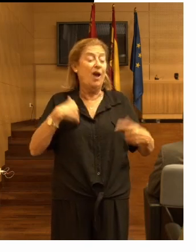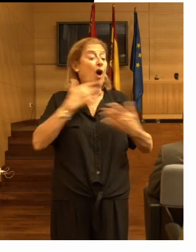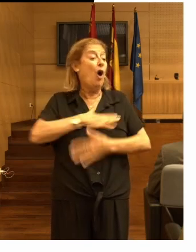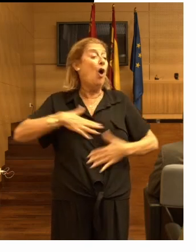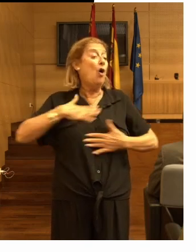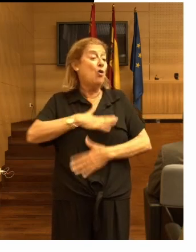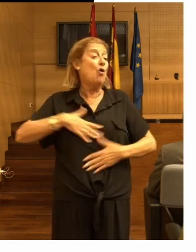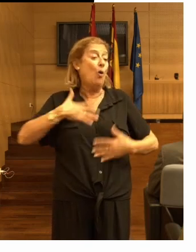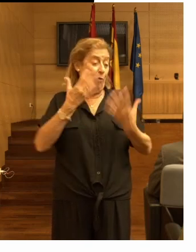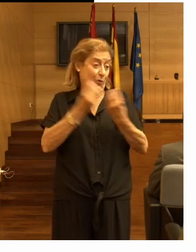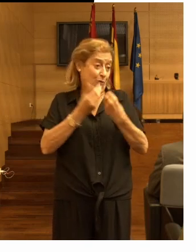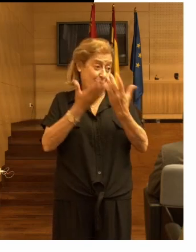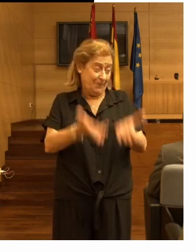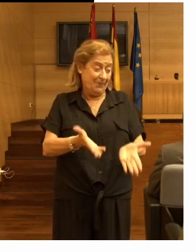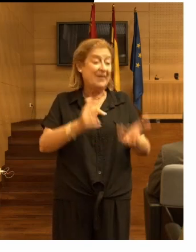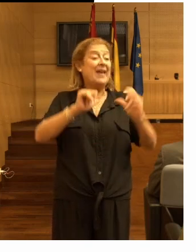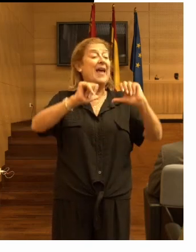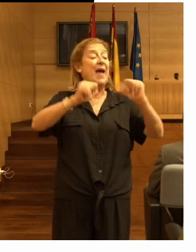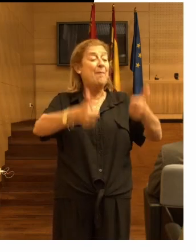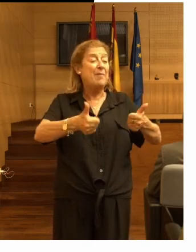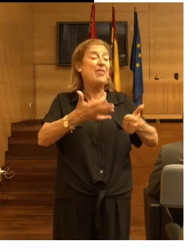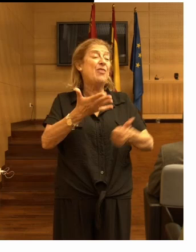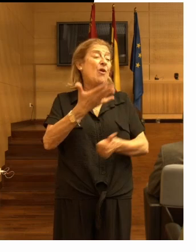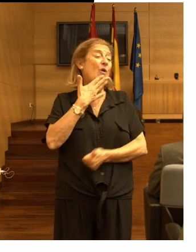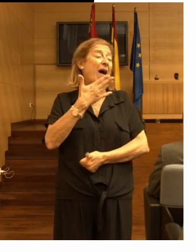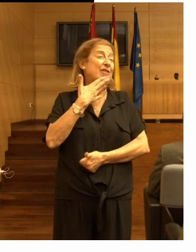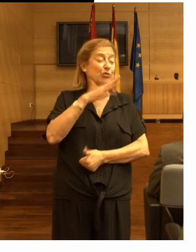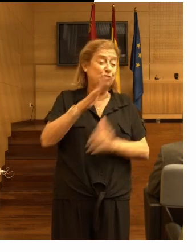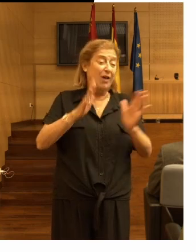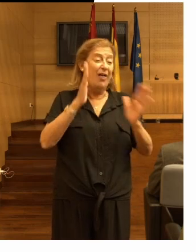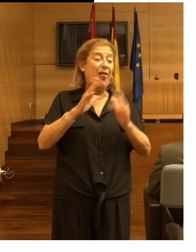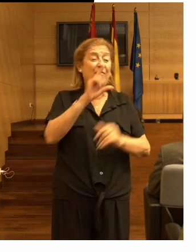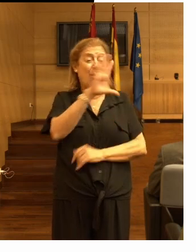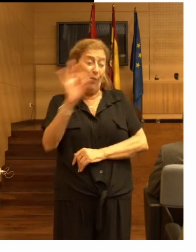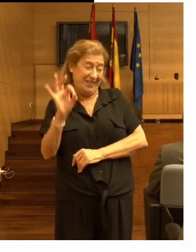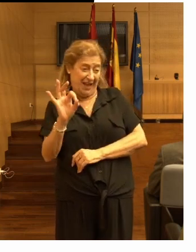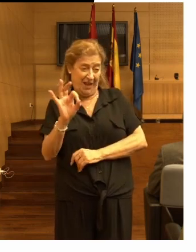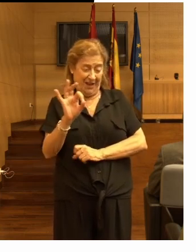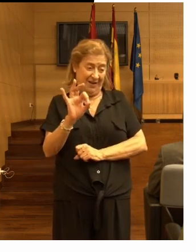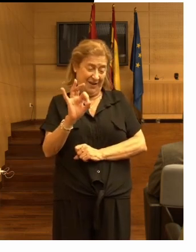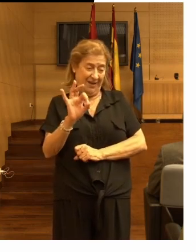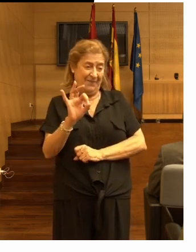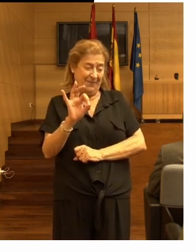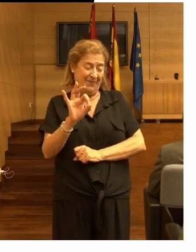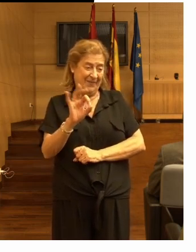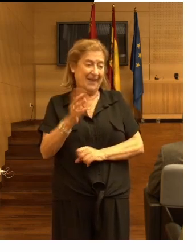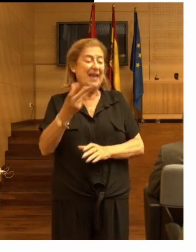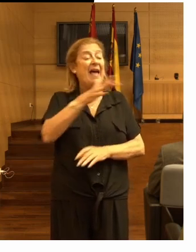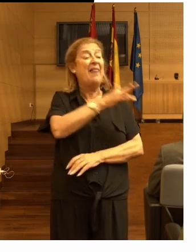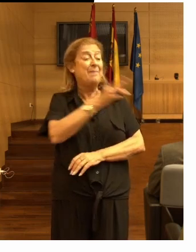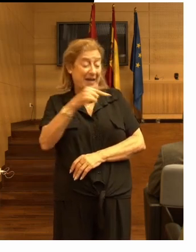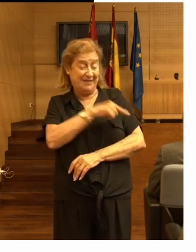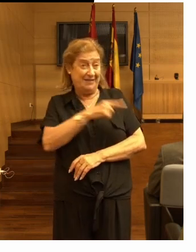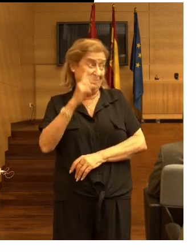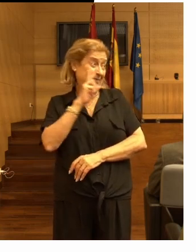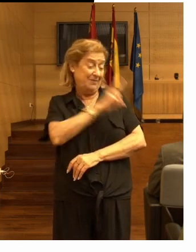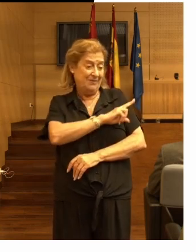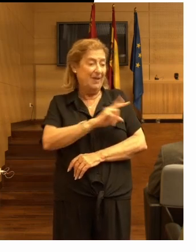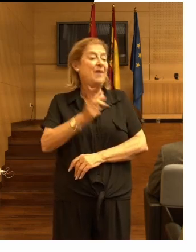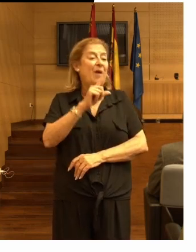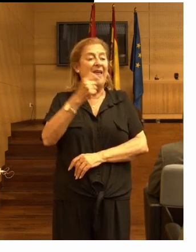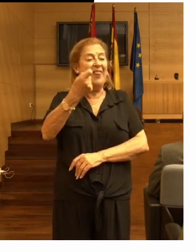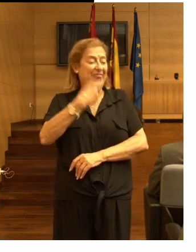con ello empezó en torno a los años 50 y además estas imágenes no solamente nos